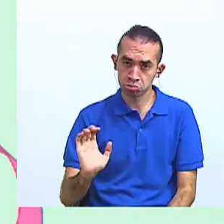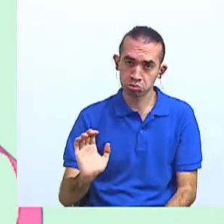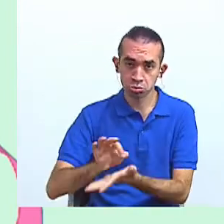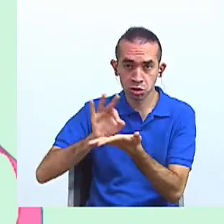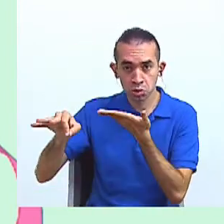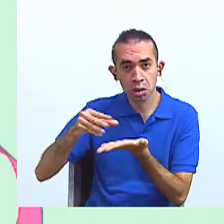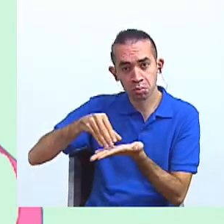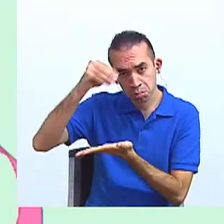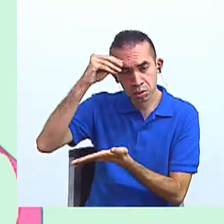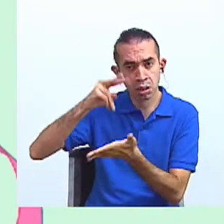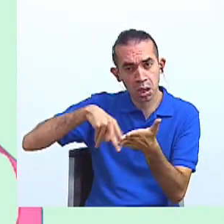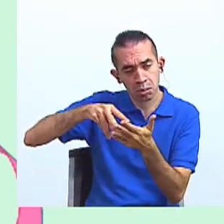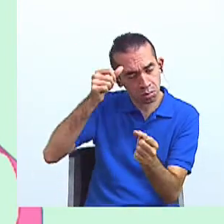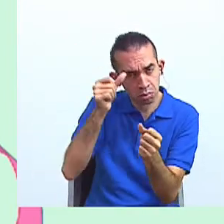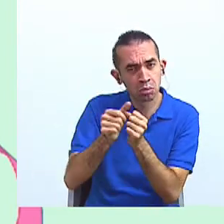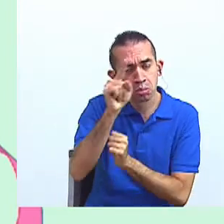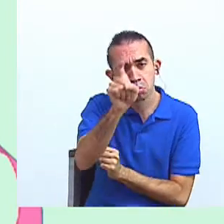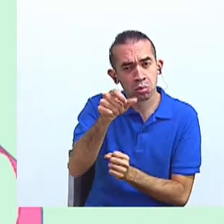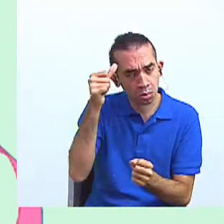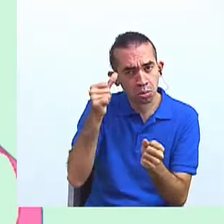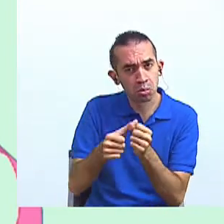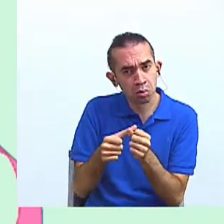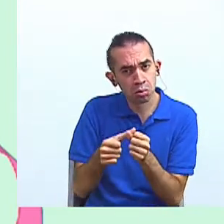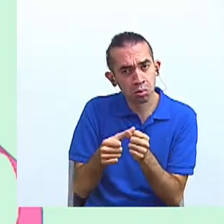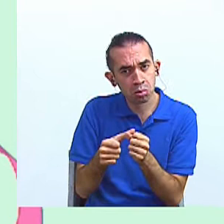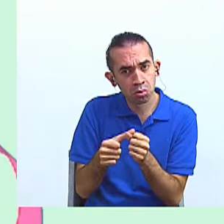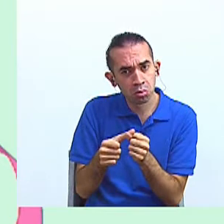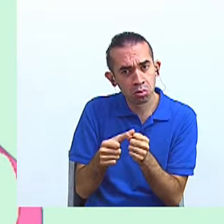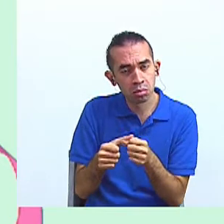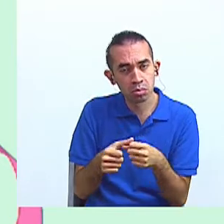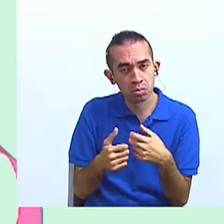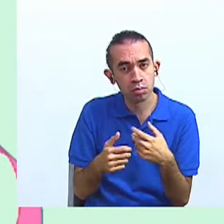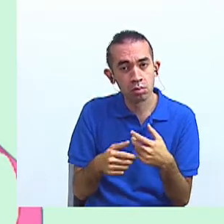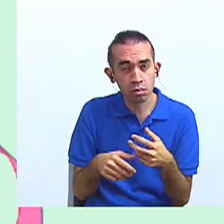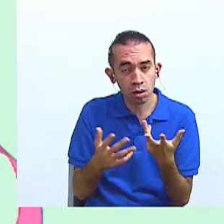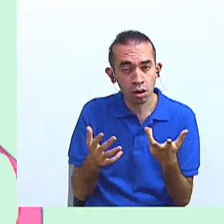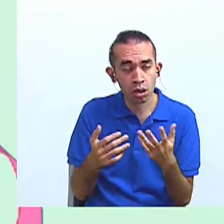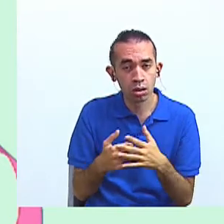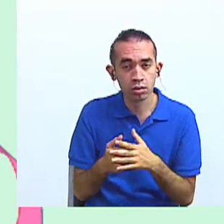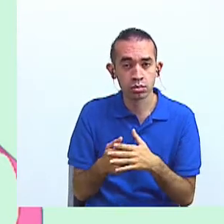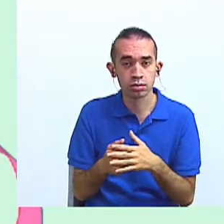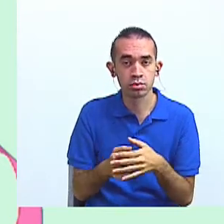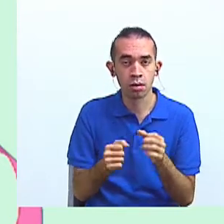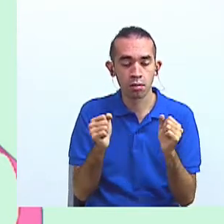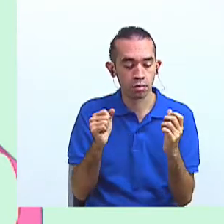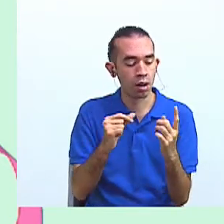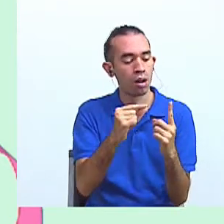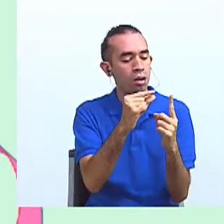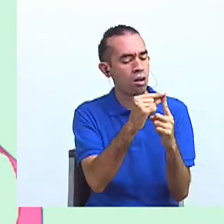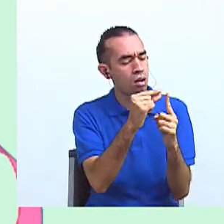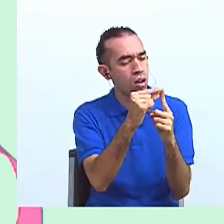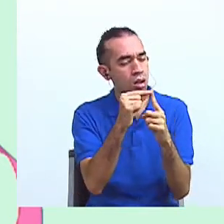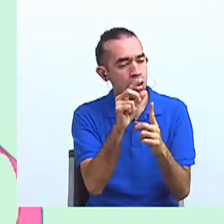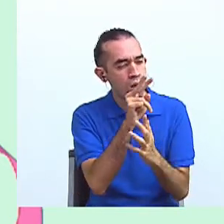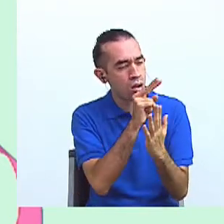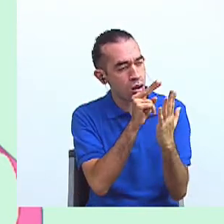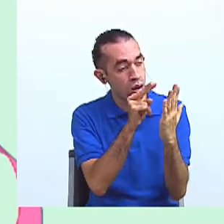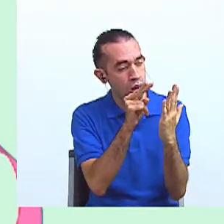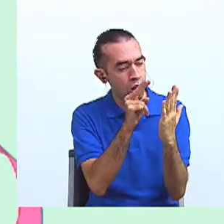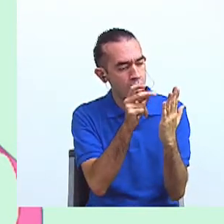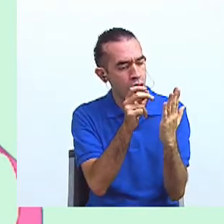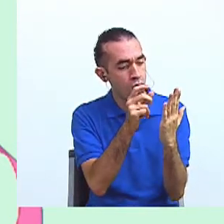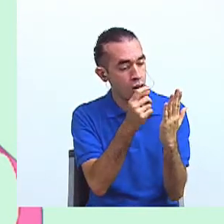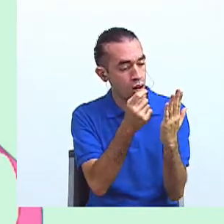aprendieron a leer? Sí, recuerdan ese primer momento en que pudieron leer una palabra o una oración.